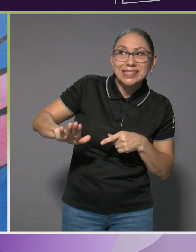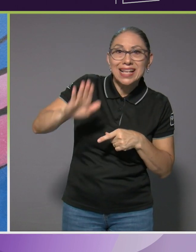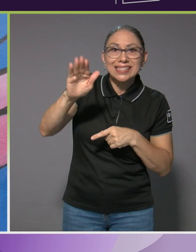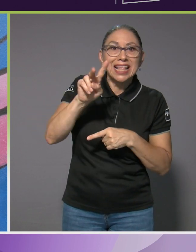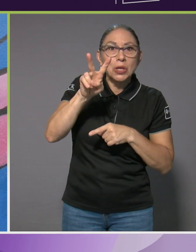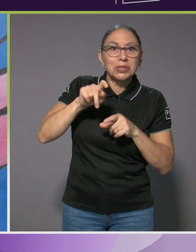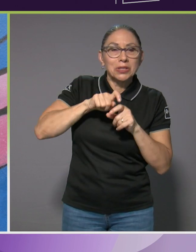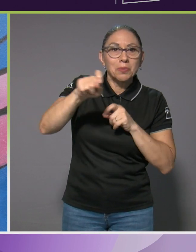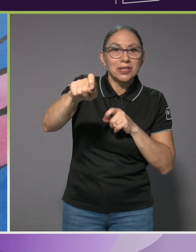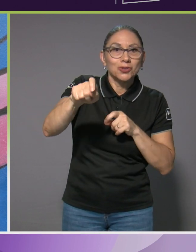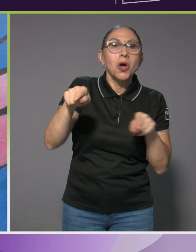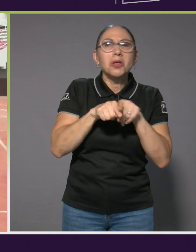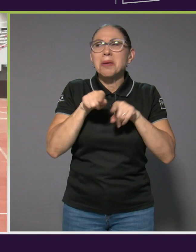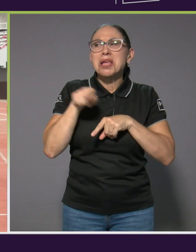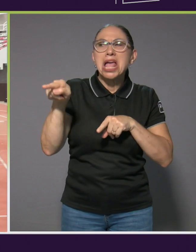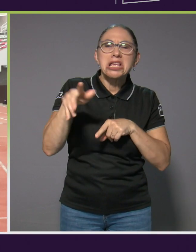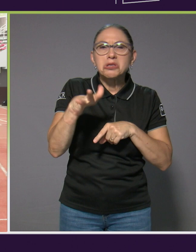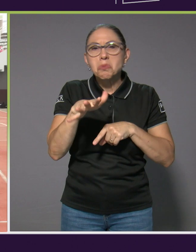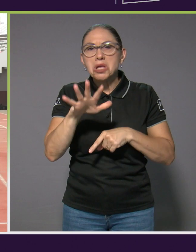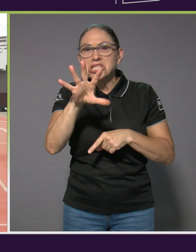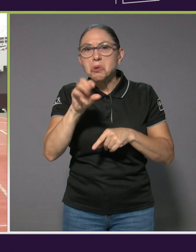son un poquitito como 50.